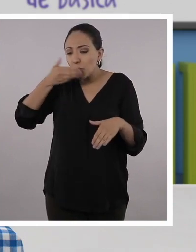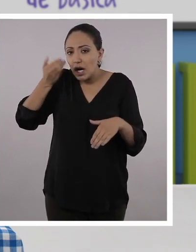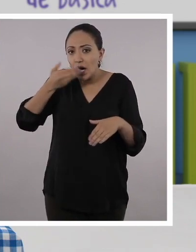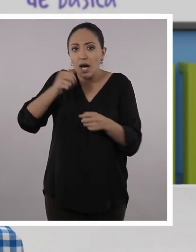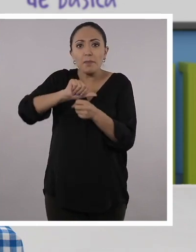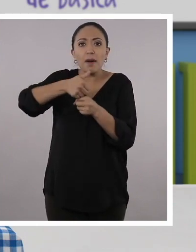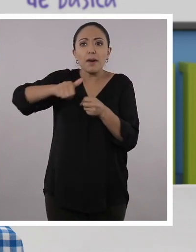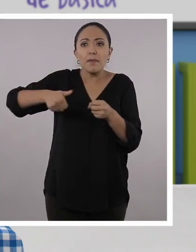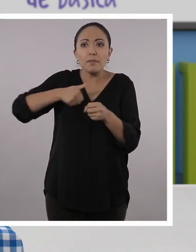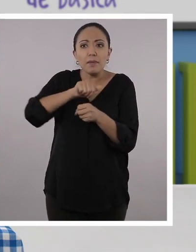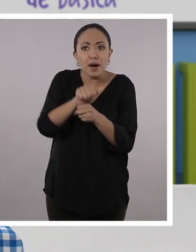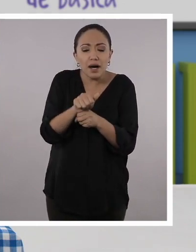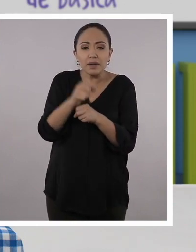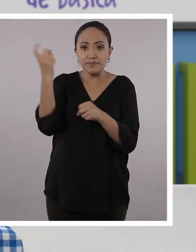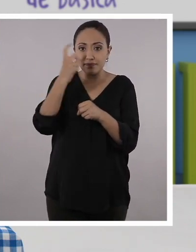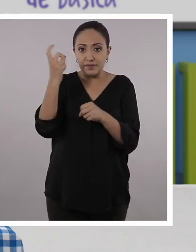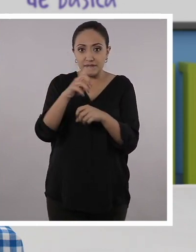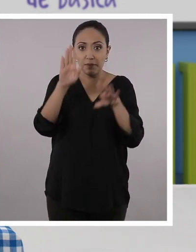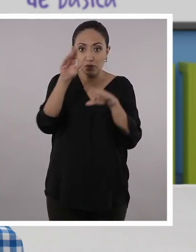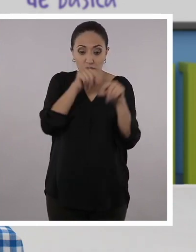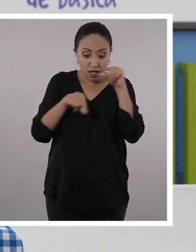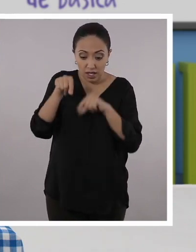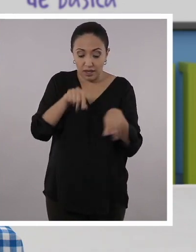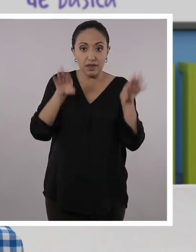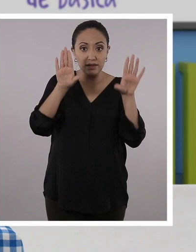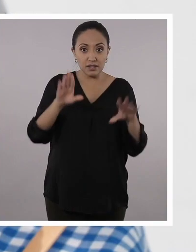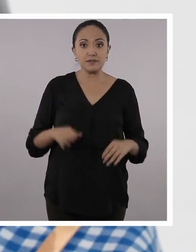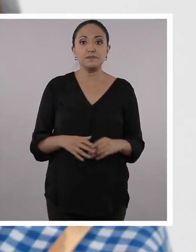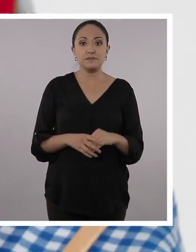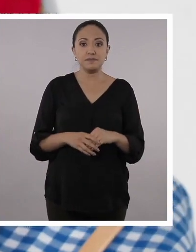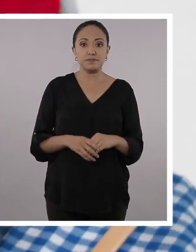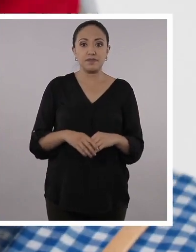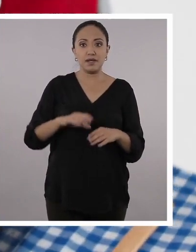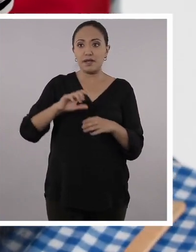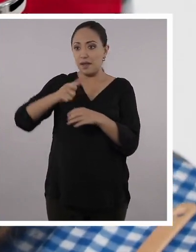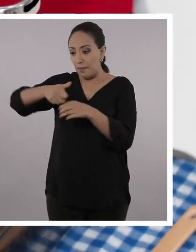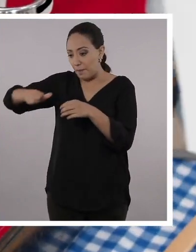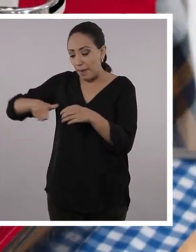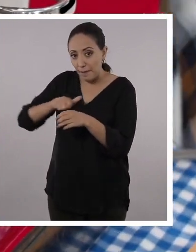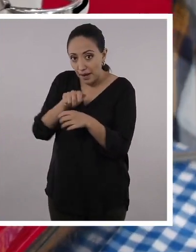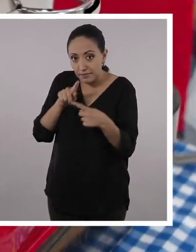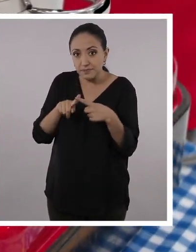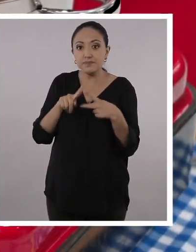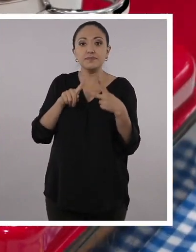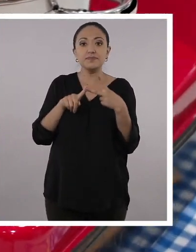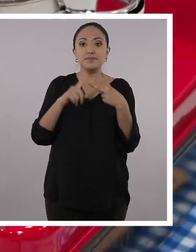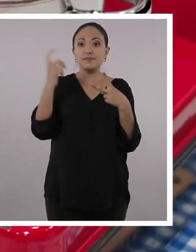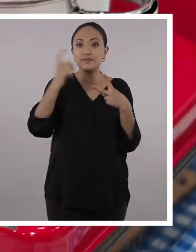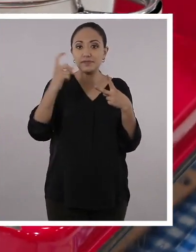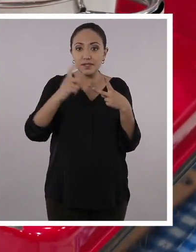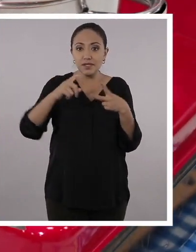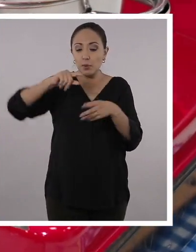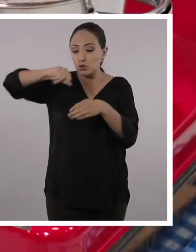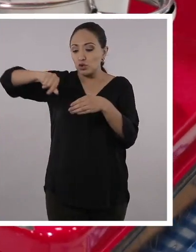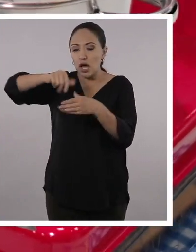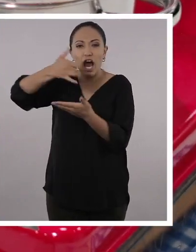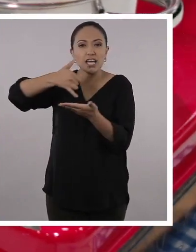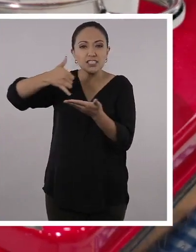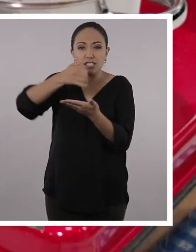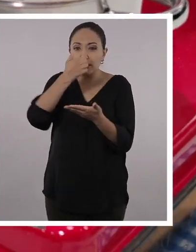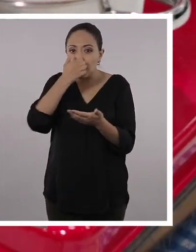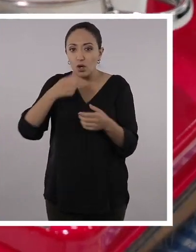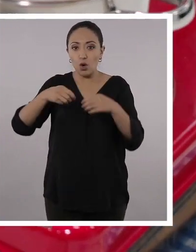papas. Vamos a necesitar los siguientes ingredientes. Papas, obvio. Vamos a utilizar un poquito de achiote,